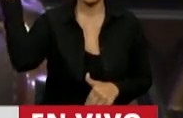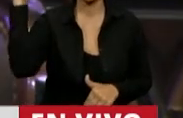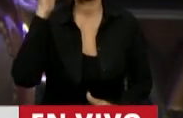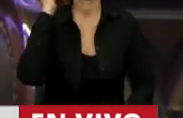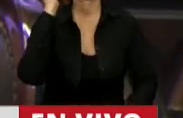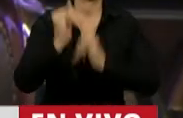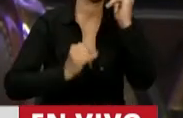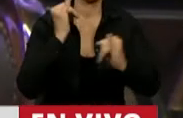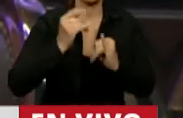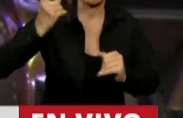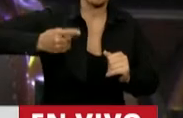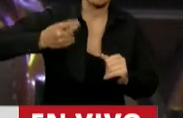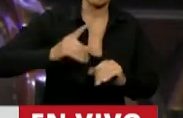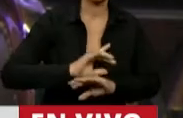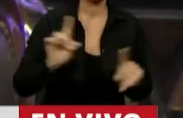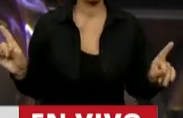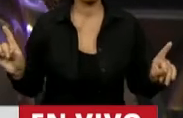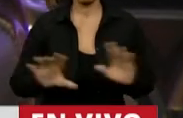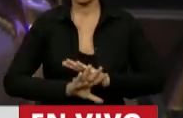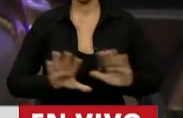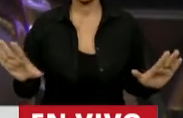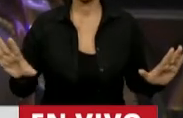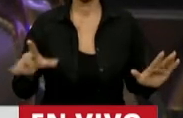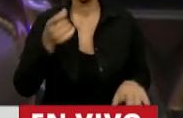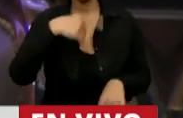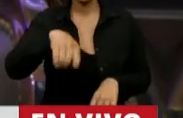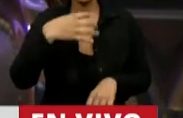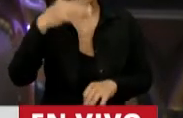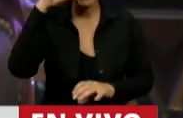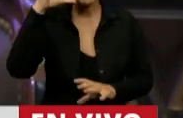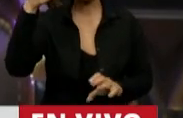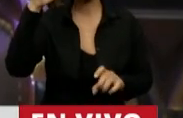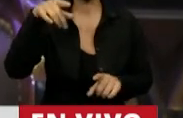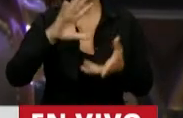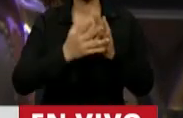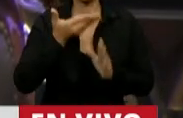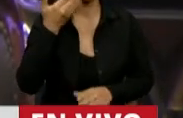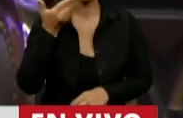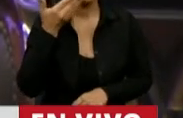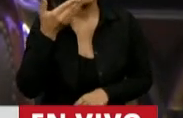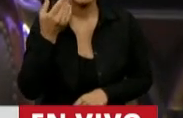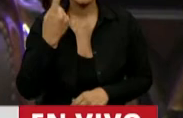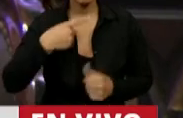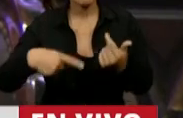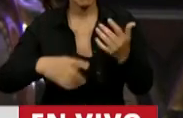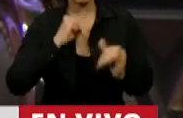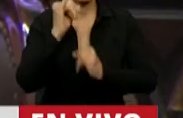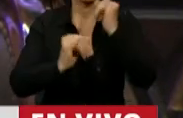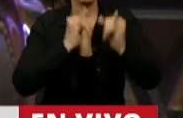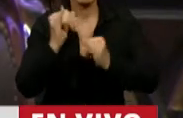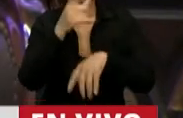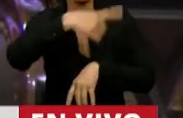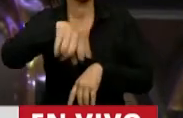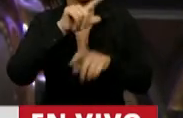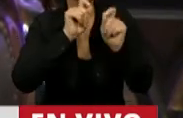relatos que nos quieren imponer. Y la verdad que si hay que recordar mediante el uso de esta palabra, de cuáles son los relatos que ustedes nos tienen